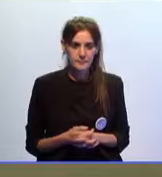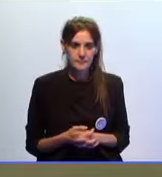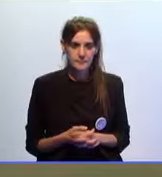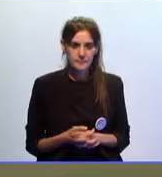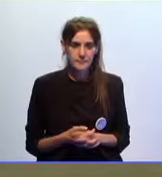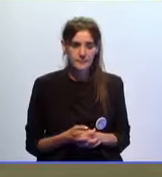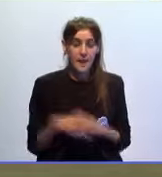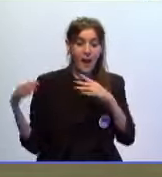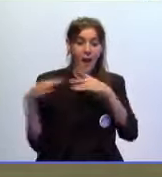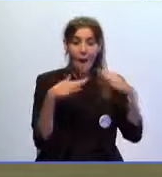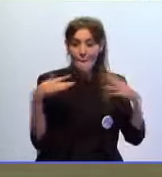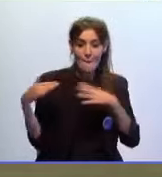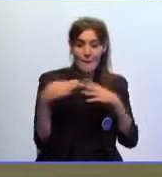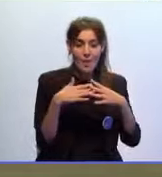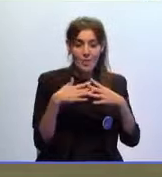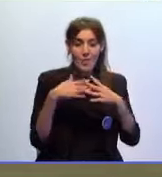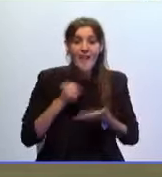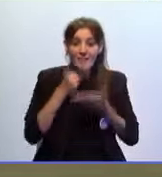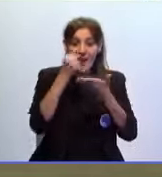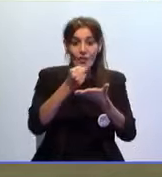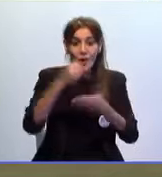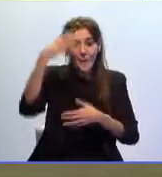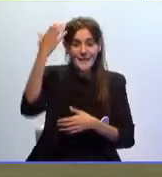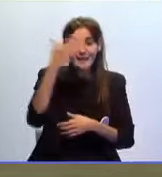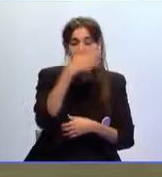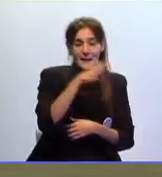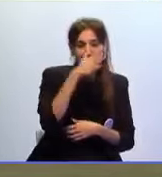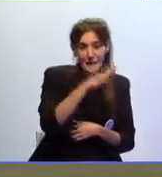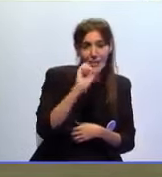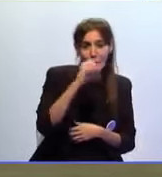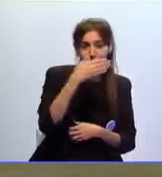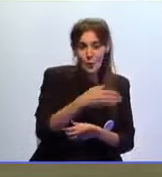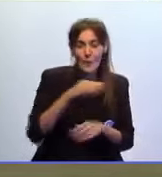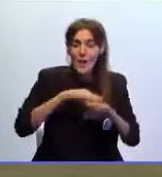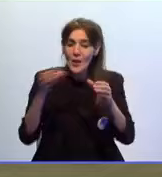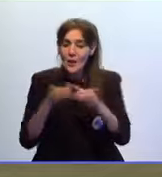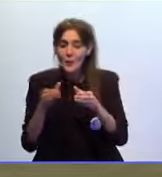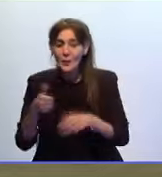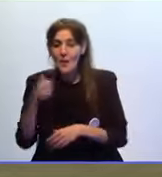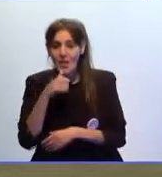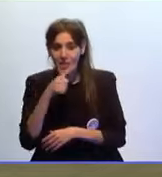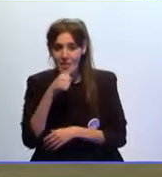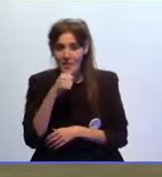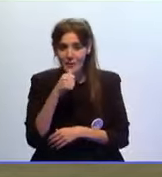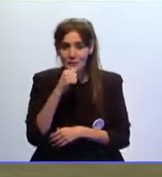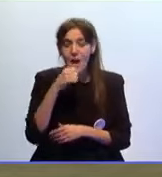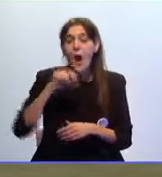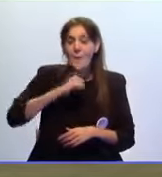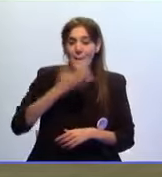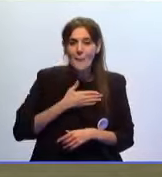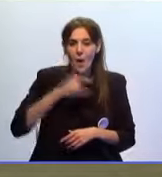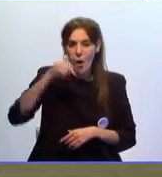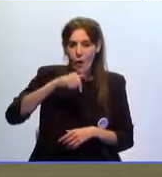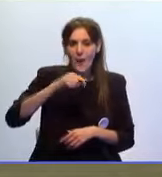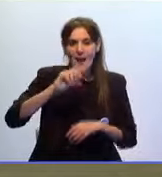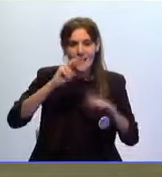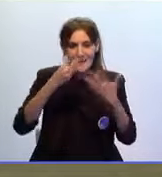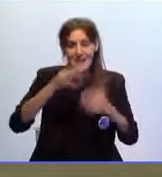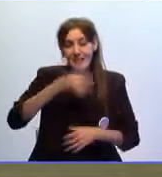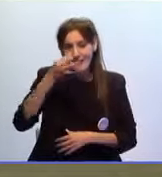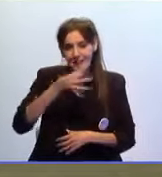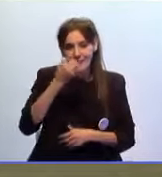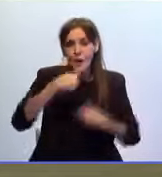El partido de fútbol de Copa del Rey entre el Jerez Club Deportivo y la agrupación deportiva Ceuta programado para las siete de esta tarde ha sido